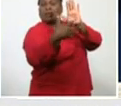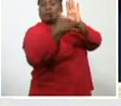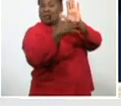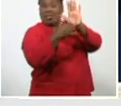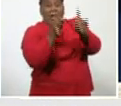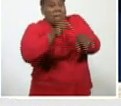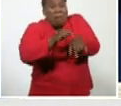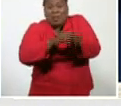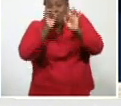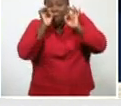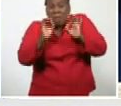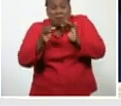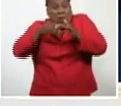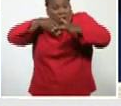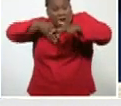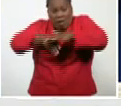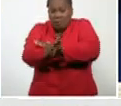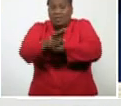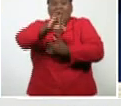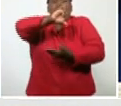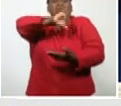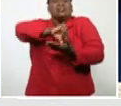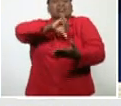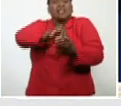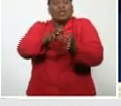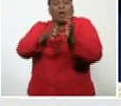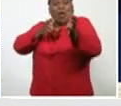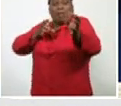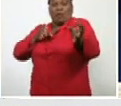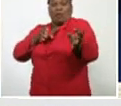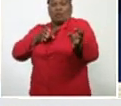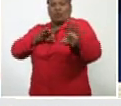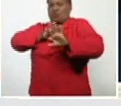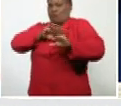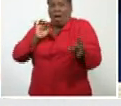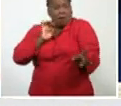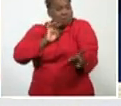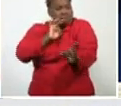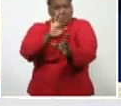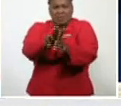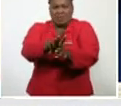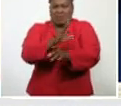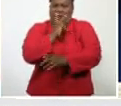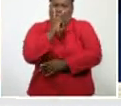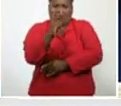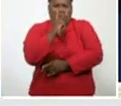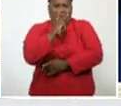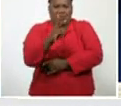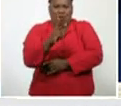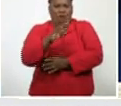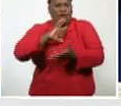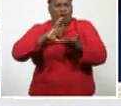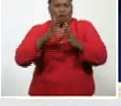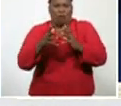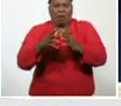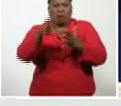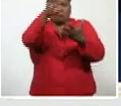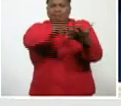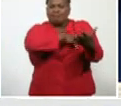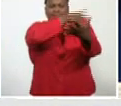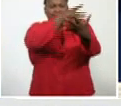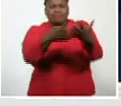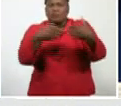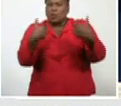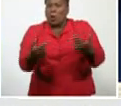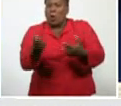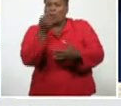aislamiento, de contactos, o de sospechosos, ya ahí comienza, con un esquema, de tratamiento, y las personas